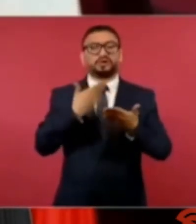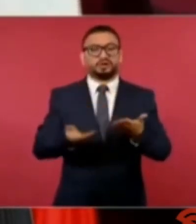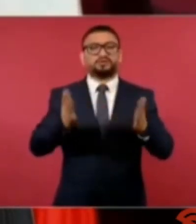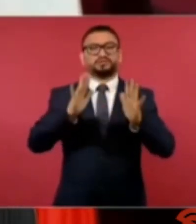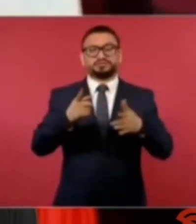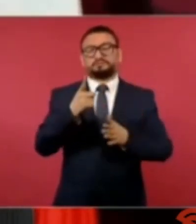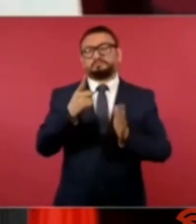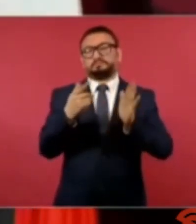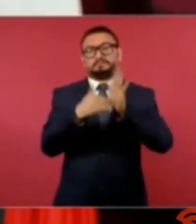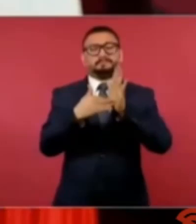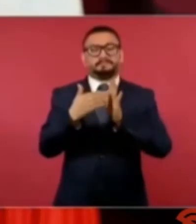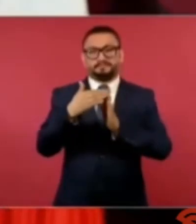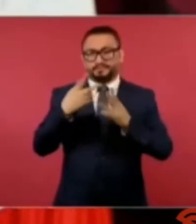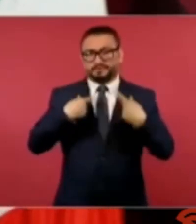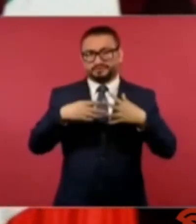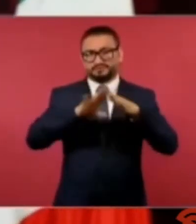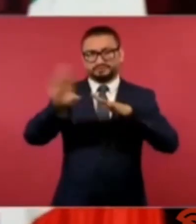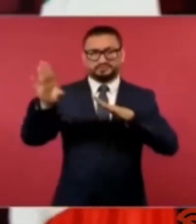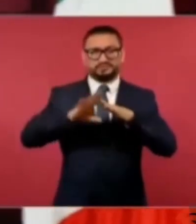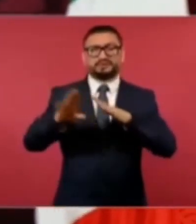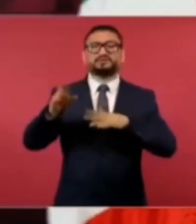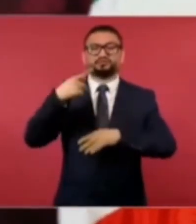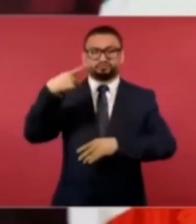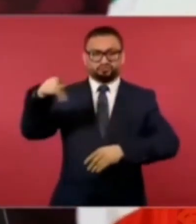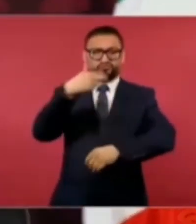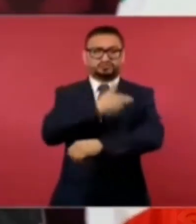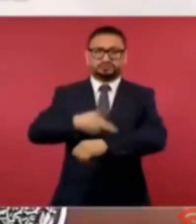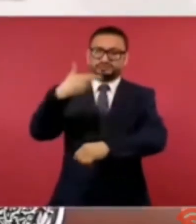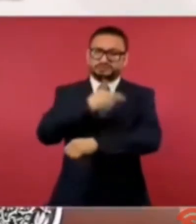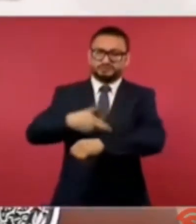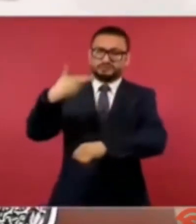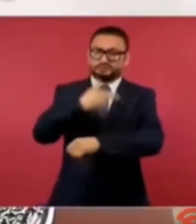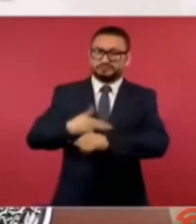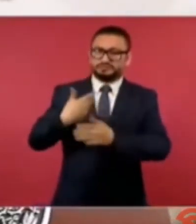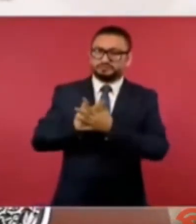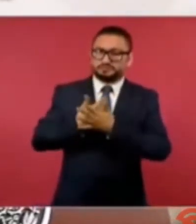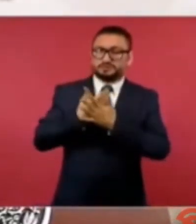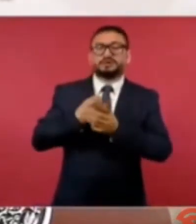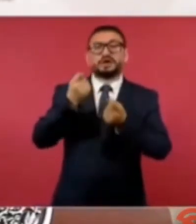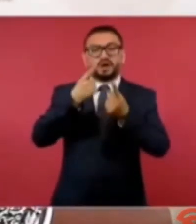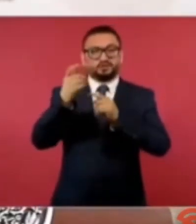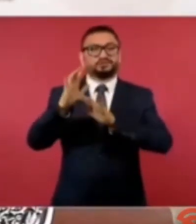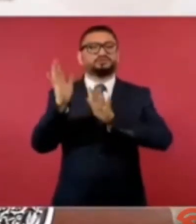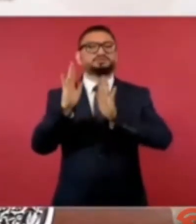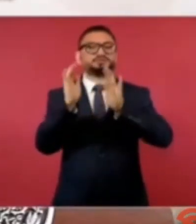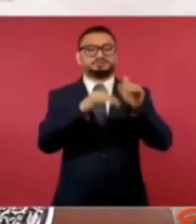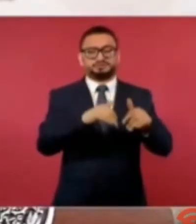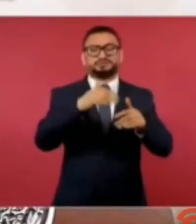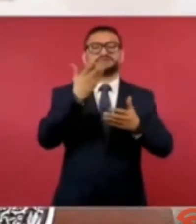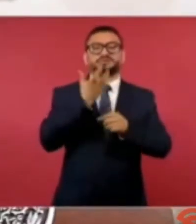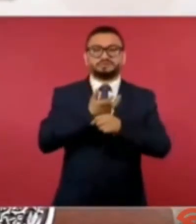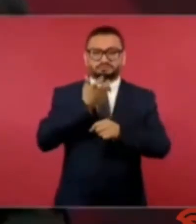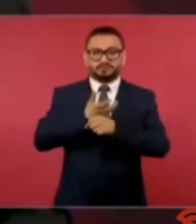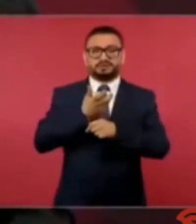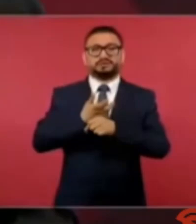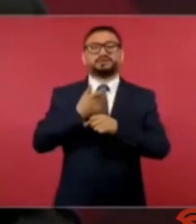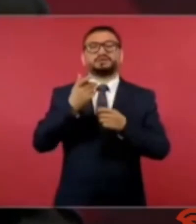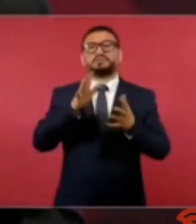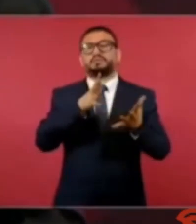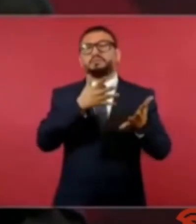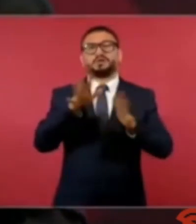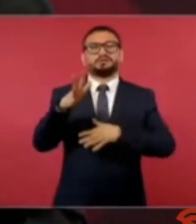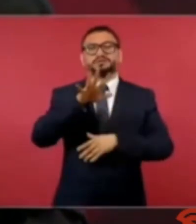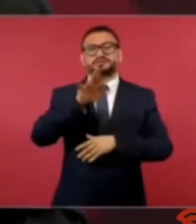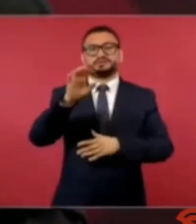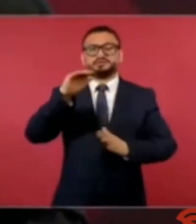miles los migrantes que han hecho sus trámites y que ya están en Estados Unidos. Ya deben de ser alrededor de